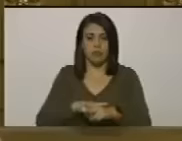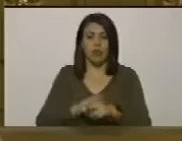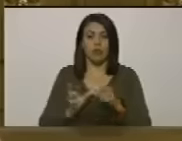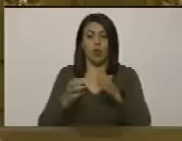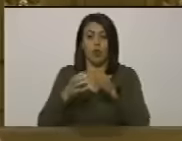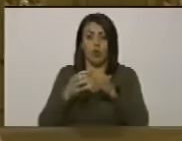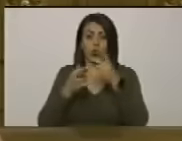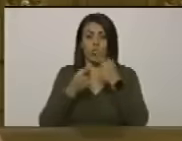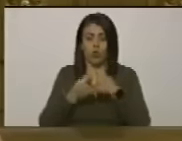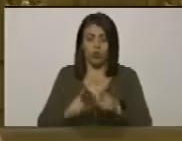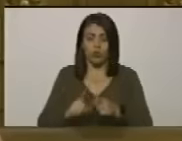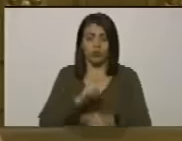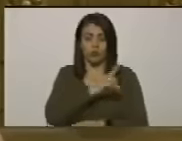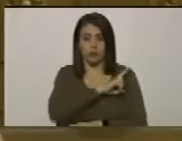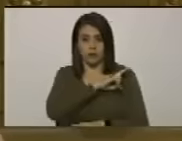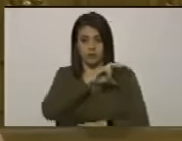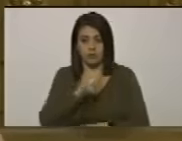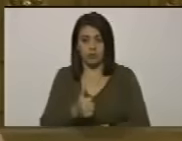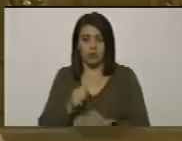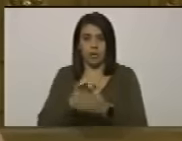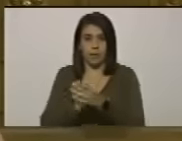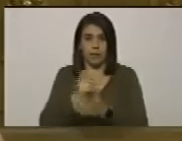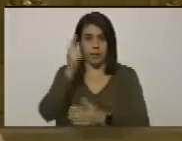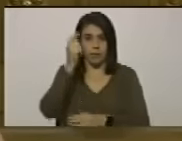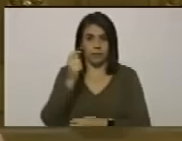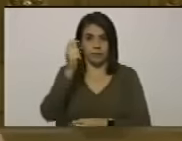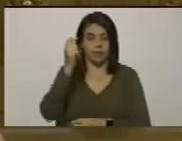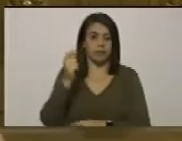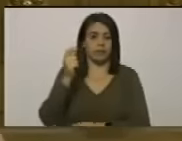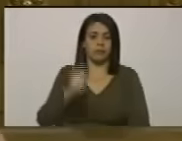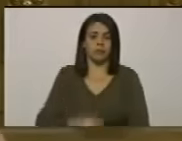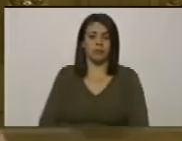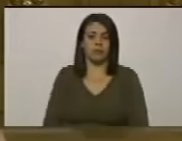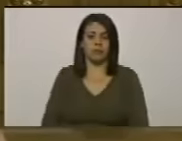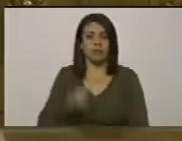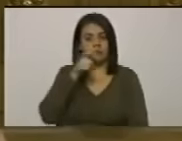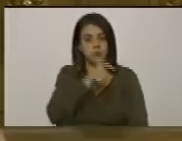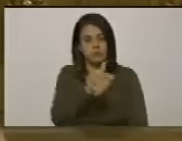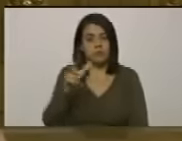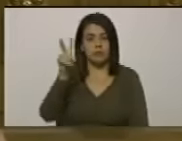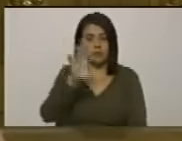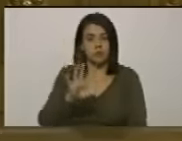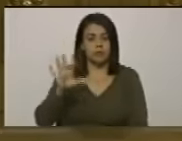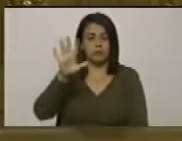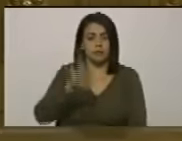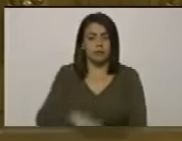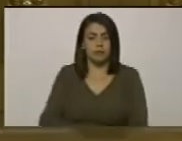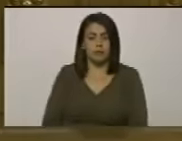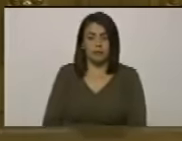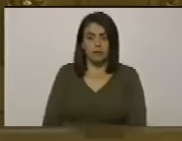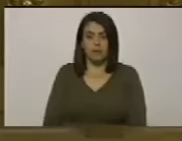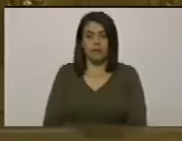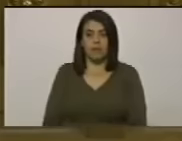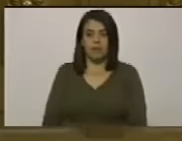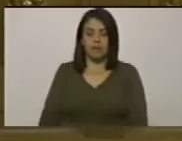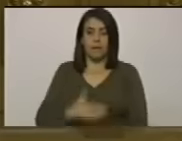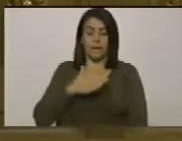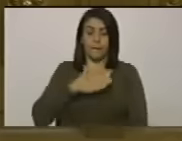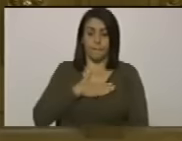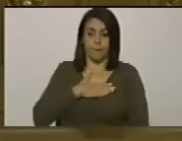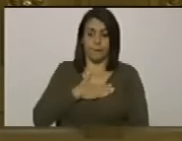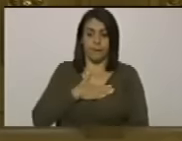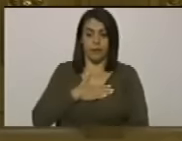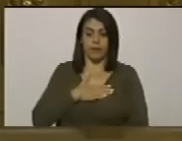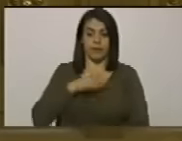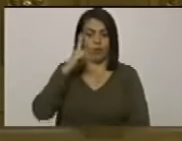miembros de la directiva, colegas diputados pueblo de Venezuela es para mi de verdad